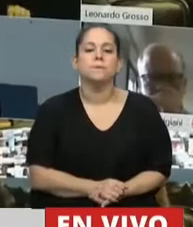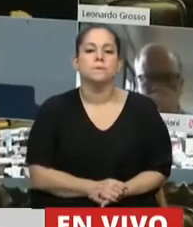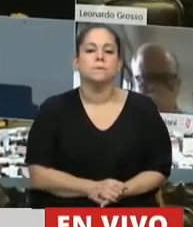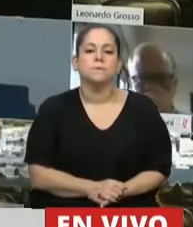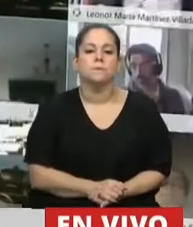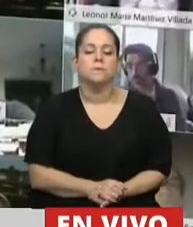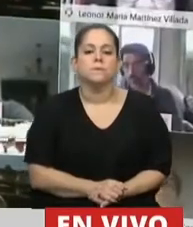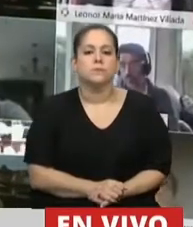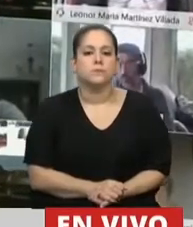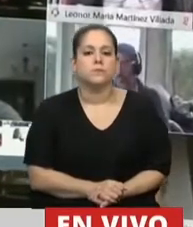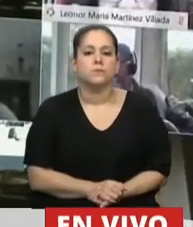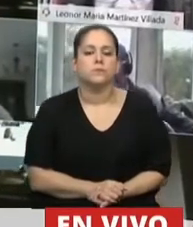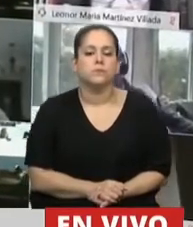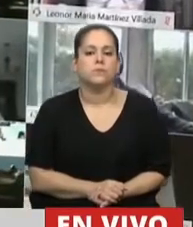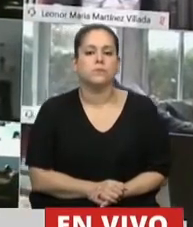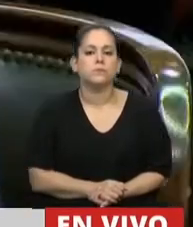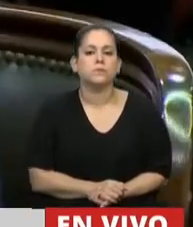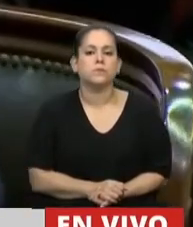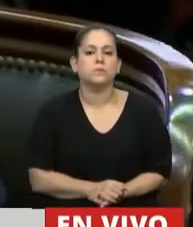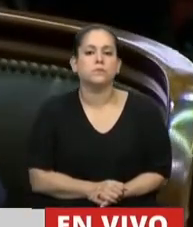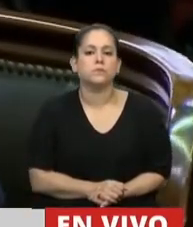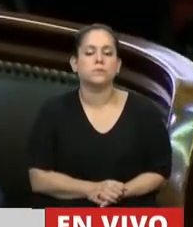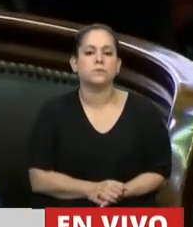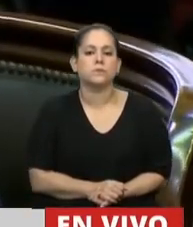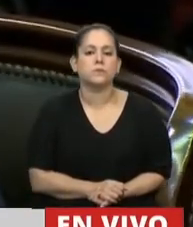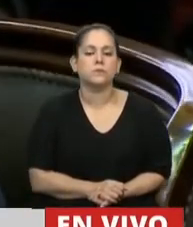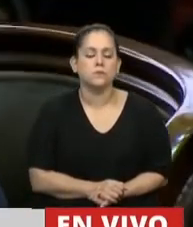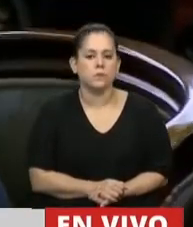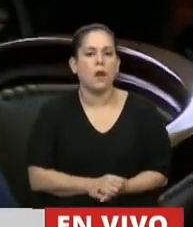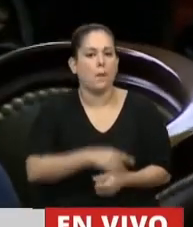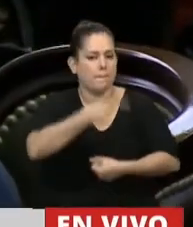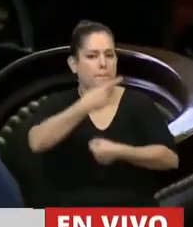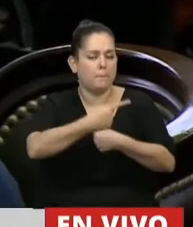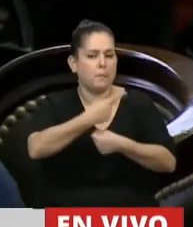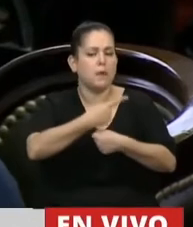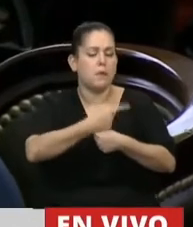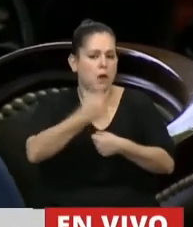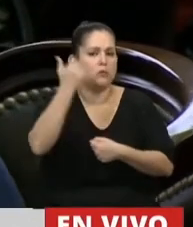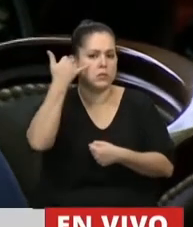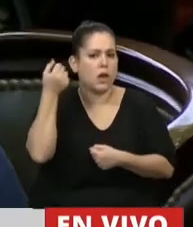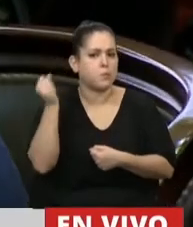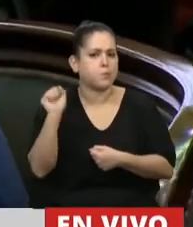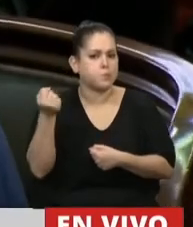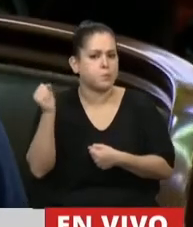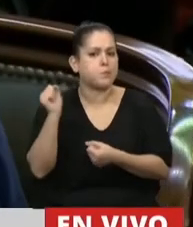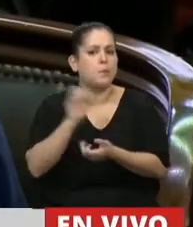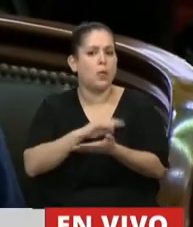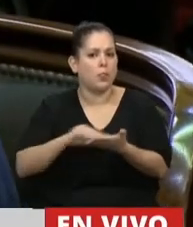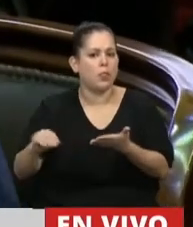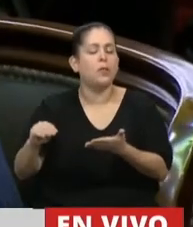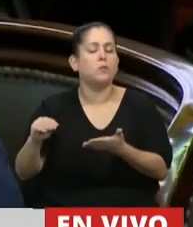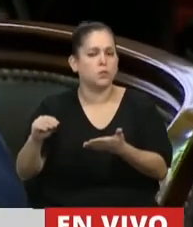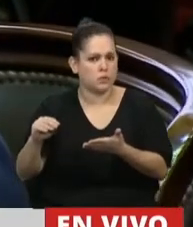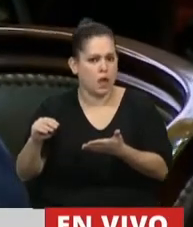En primer lugar, y varios diputados y diputadas en la